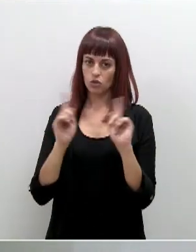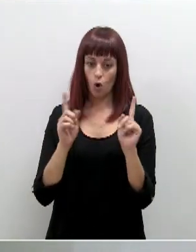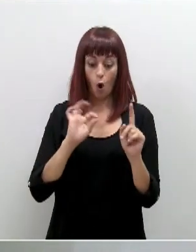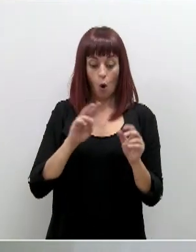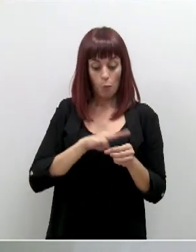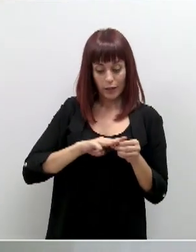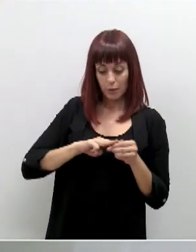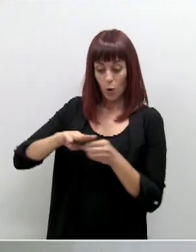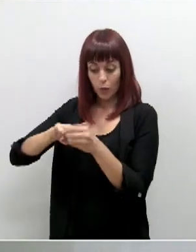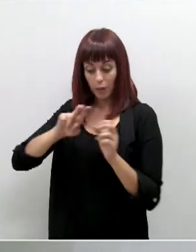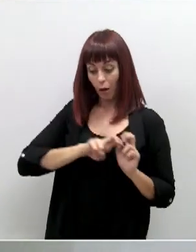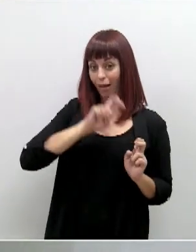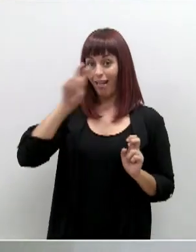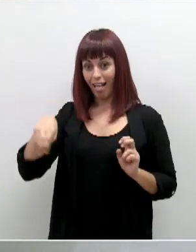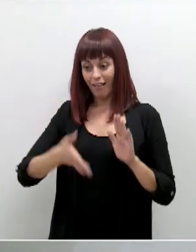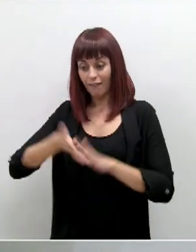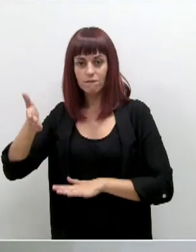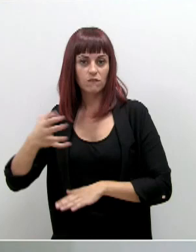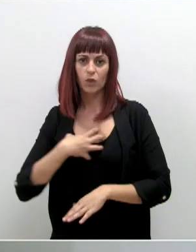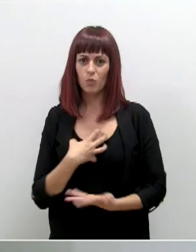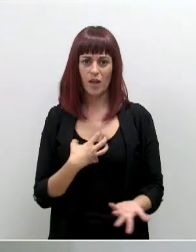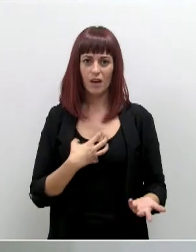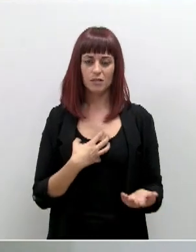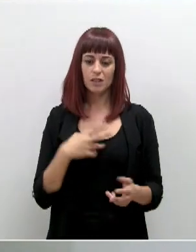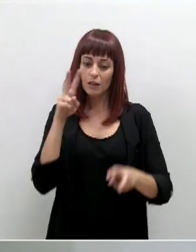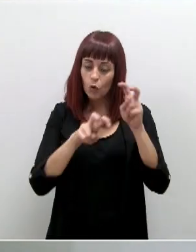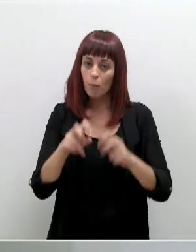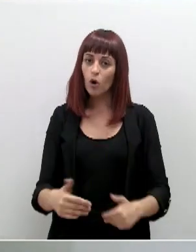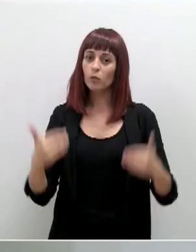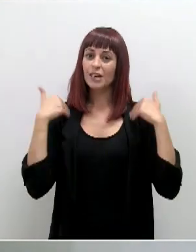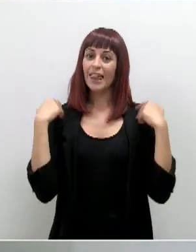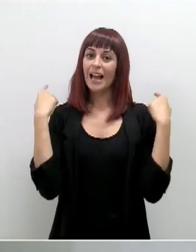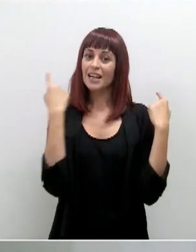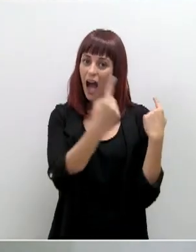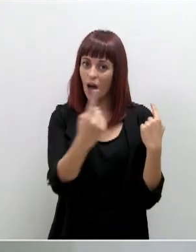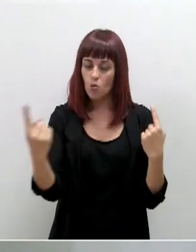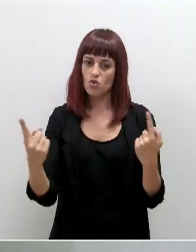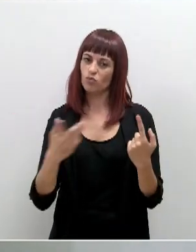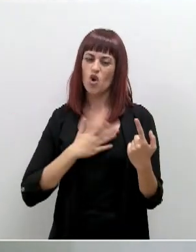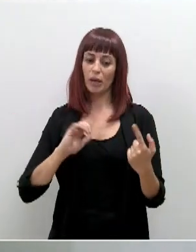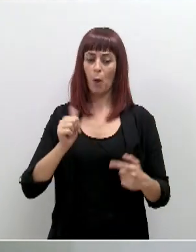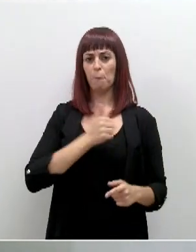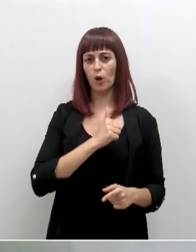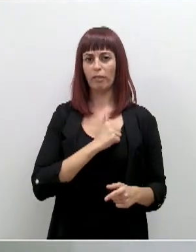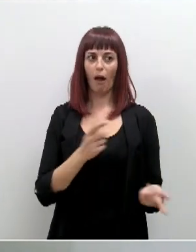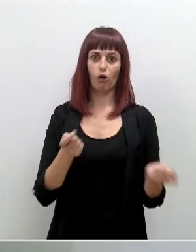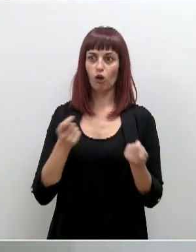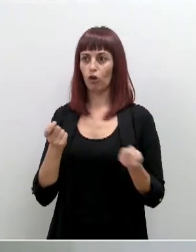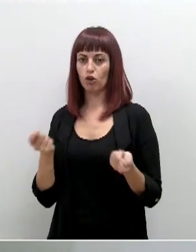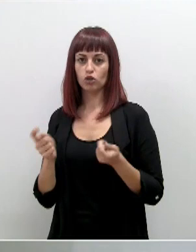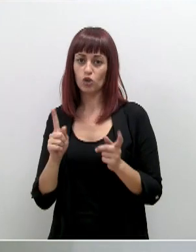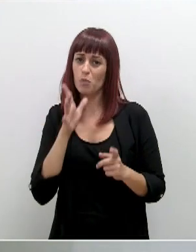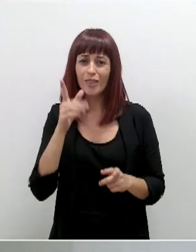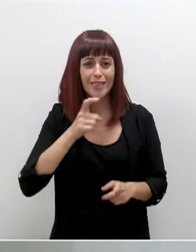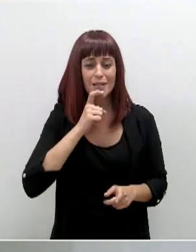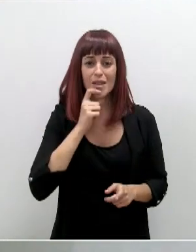municipio. Estamos buscando más la corresponsabilidad, más que la sanción y más que la policía en todos los márgenes de municipios, que es muy